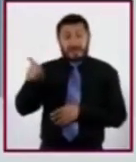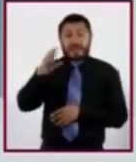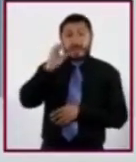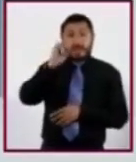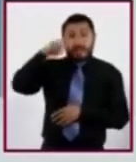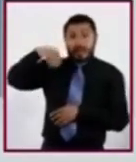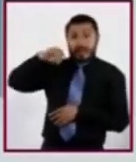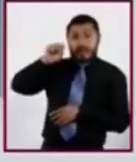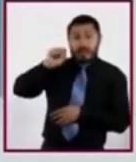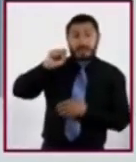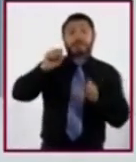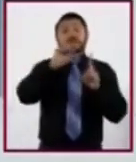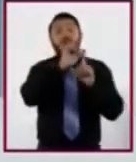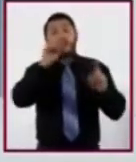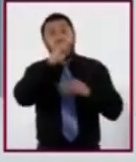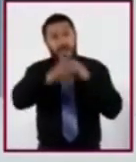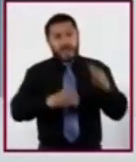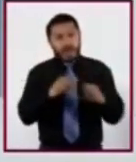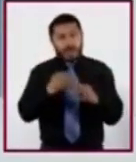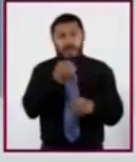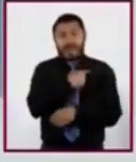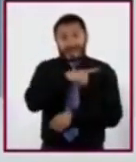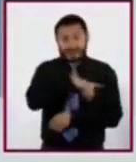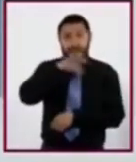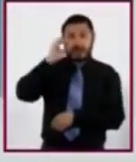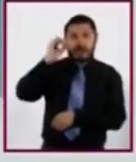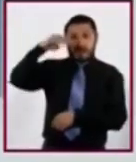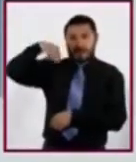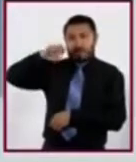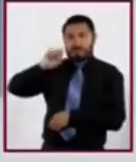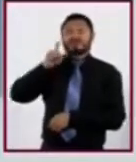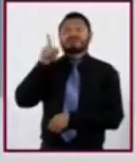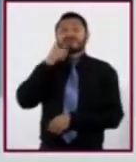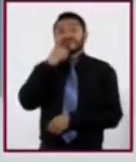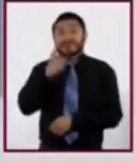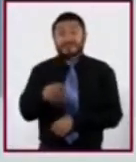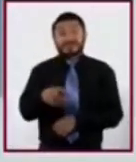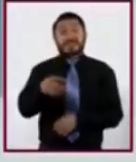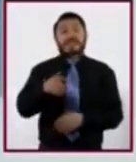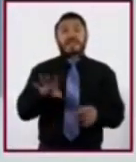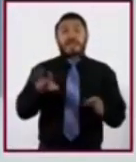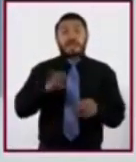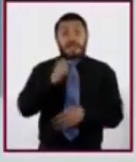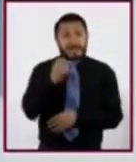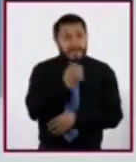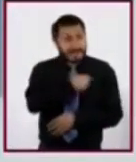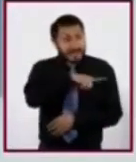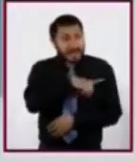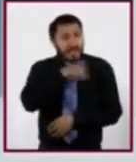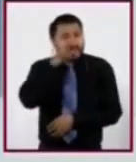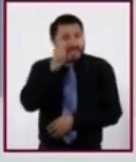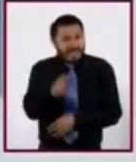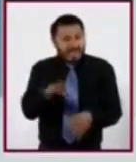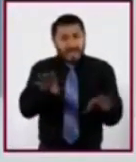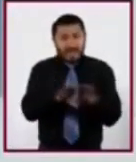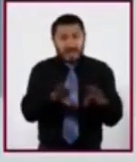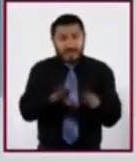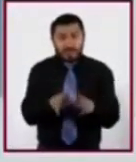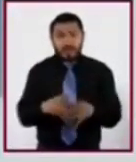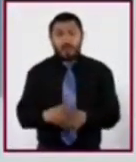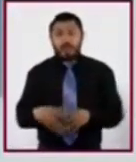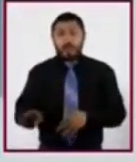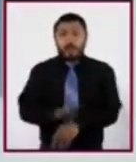la salud es un estado completo de bienestar físico, mental y social.